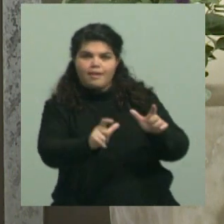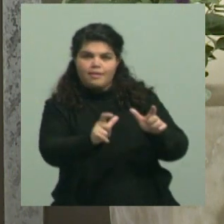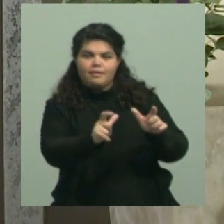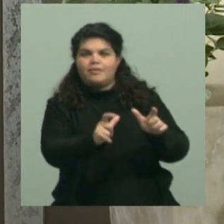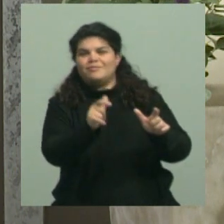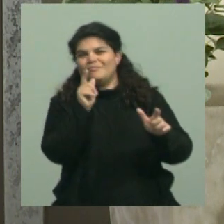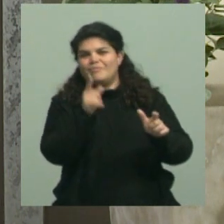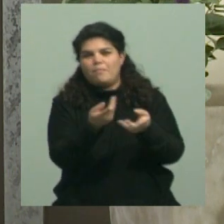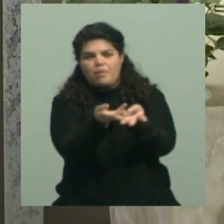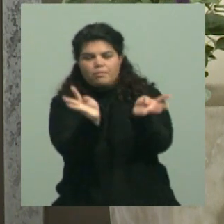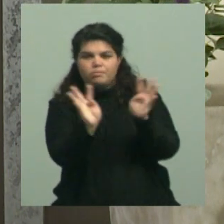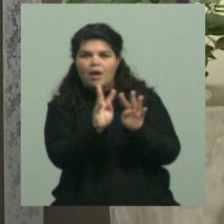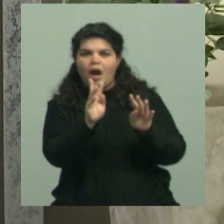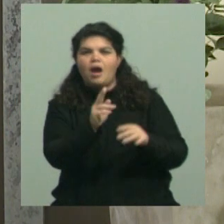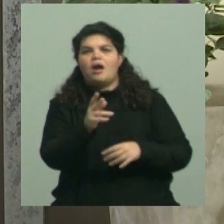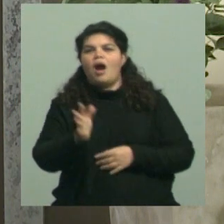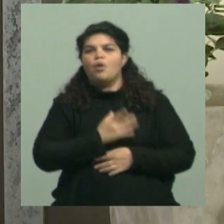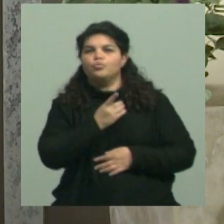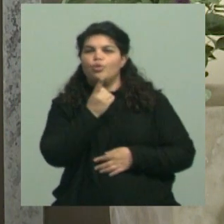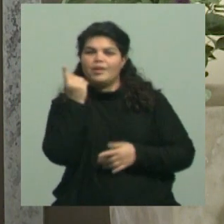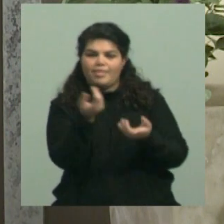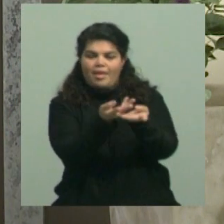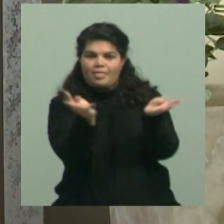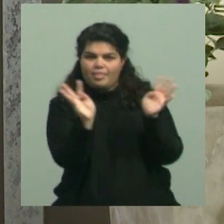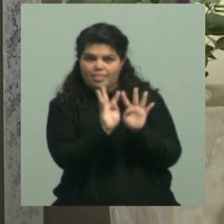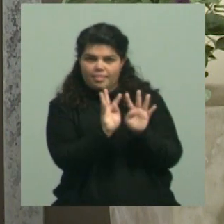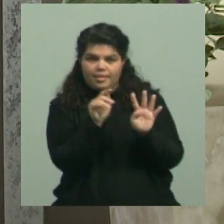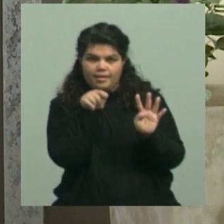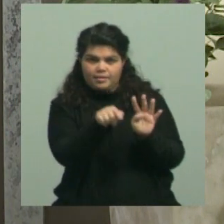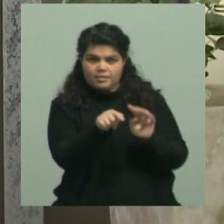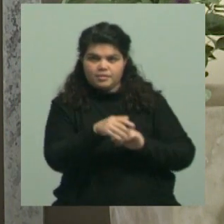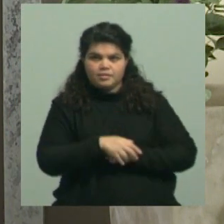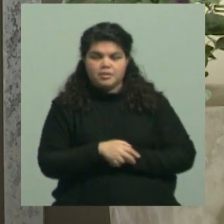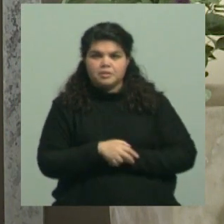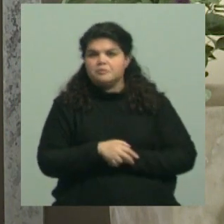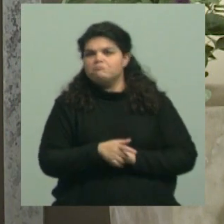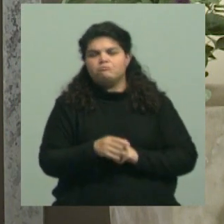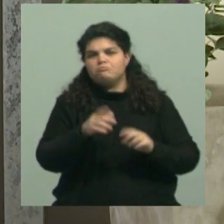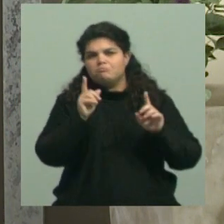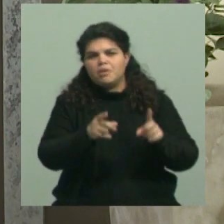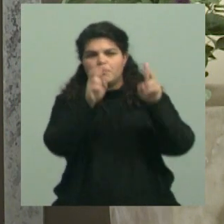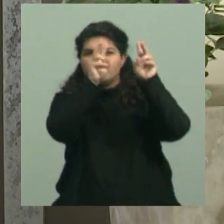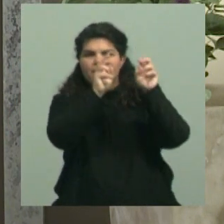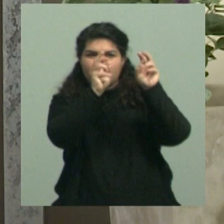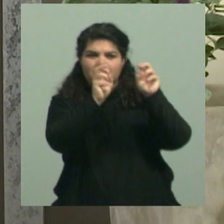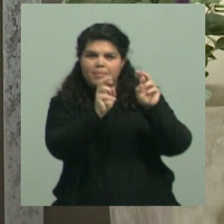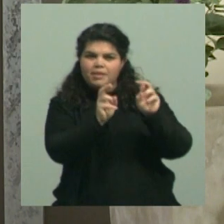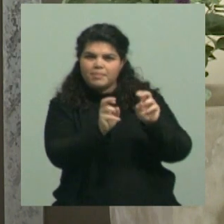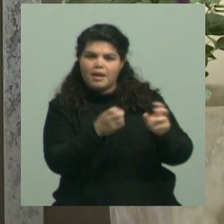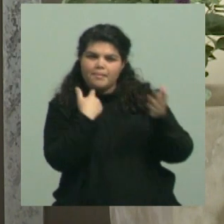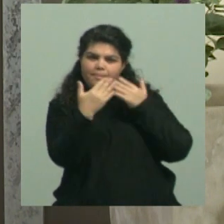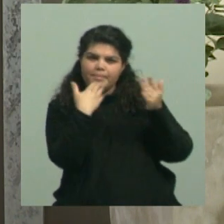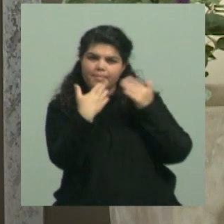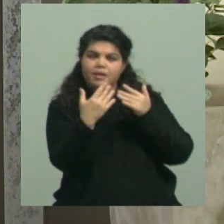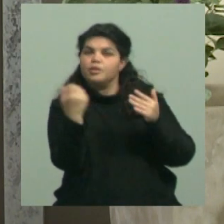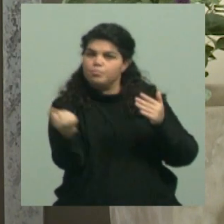Interuniversitario. ¿Se entiende que sobre la mesa, más allá de los temas que tengan en la agenda y en el temario, estará este apoyo